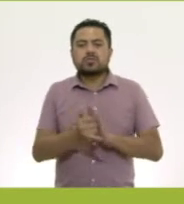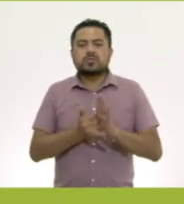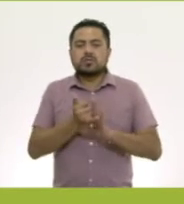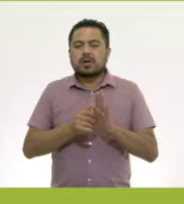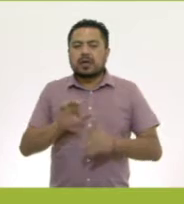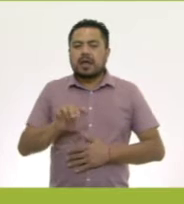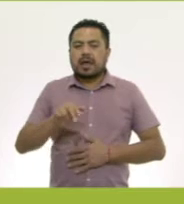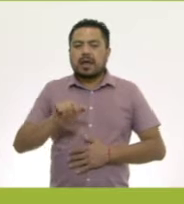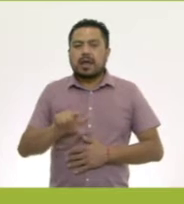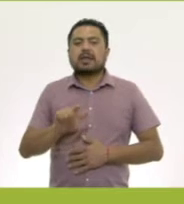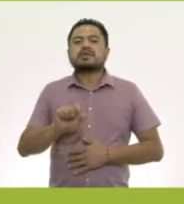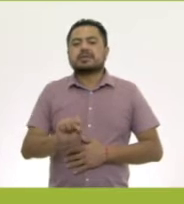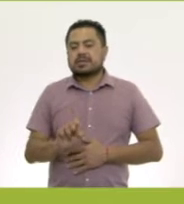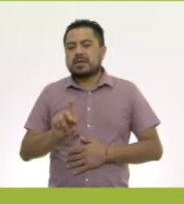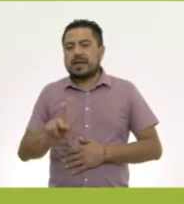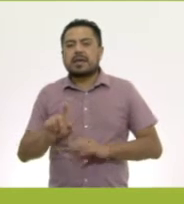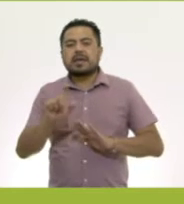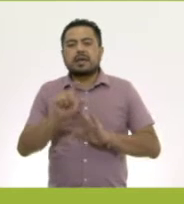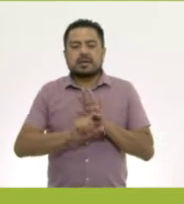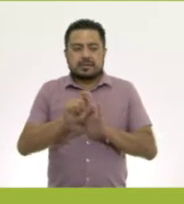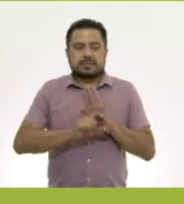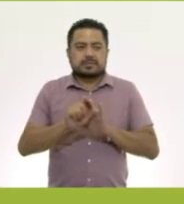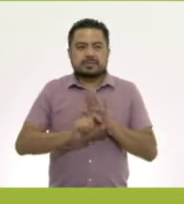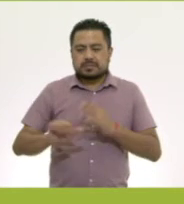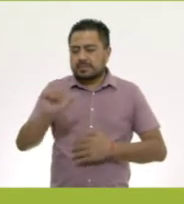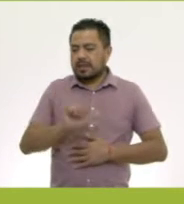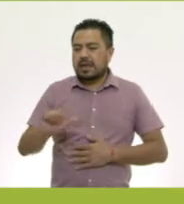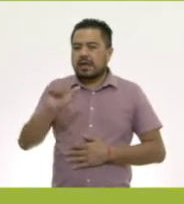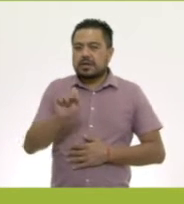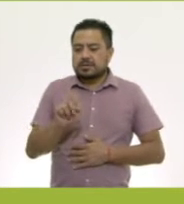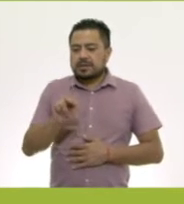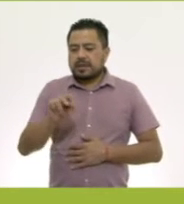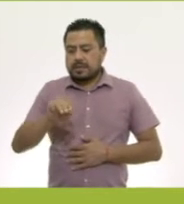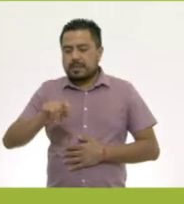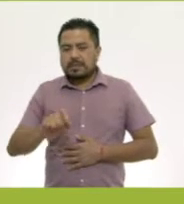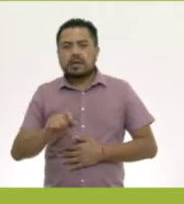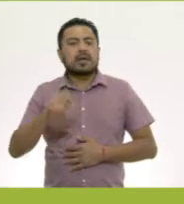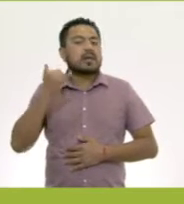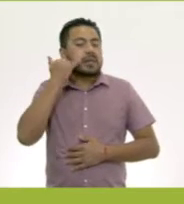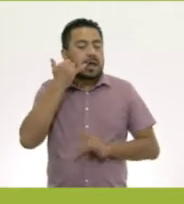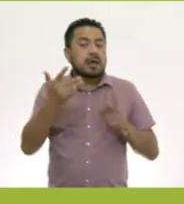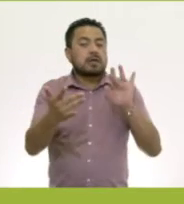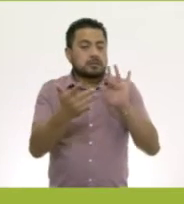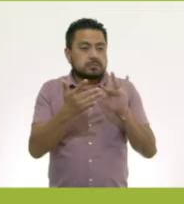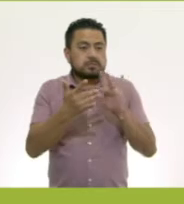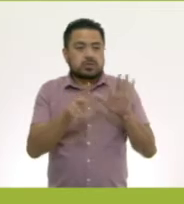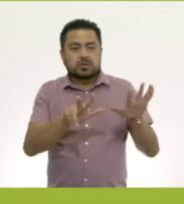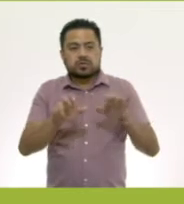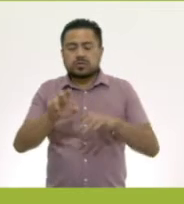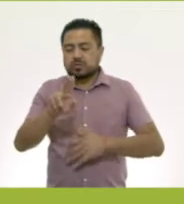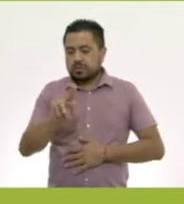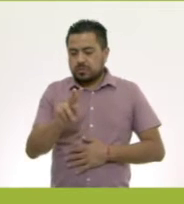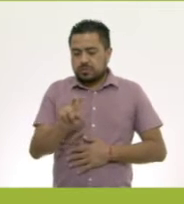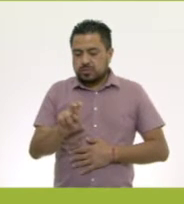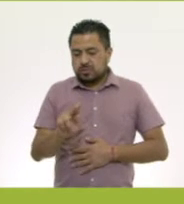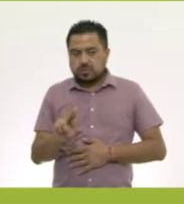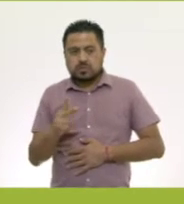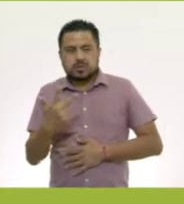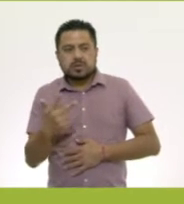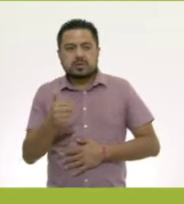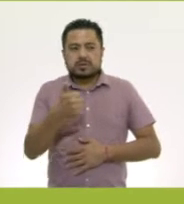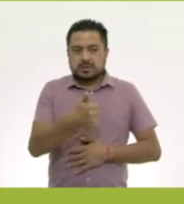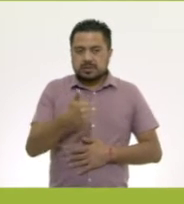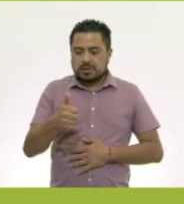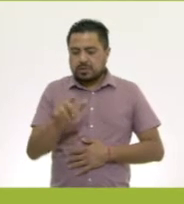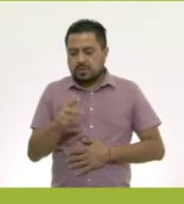CanalCep Instagram ArrobaCepMx Teléfonos Educatel 800-288